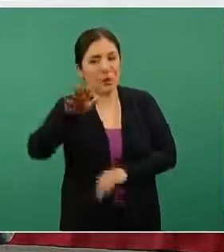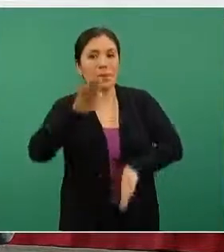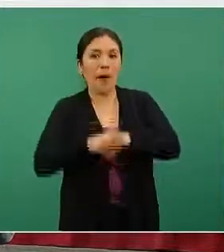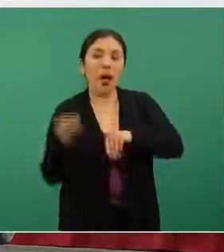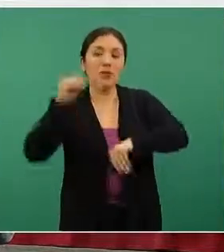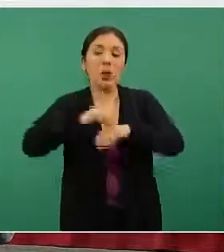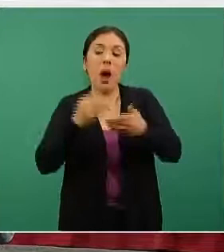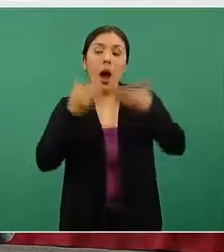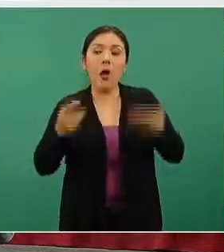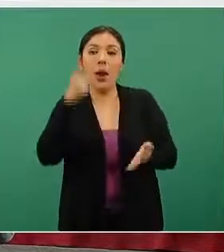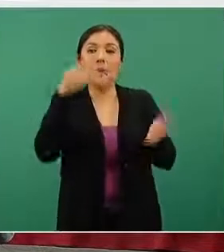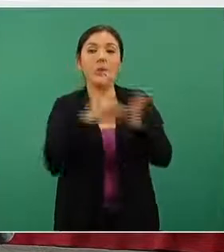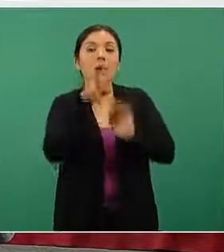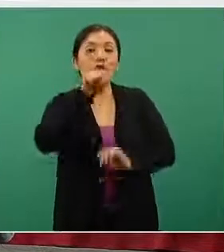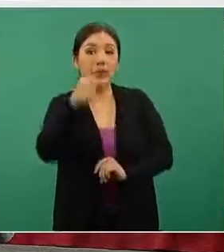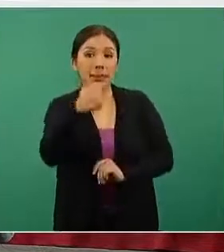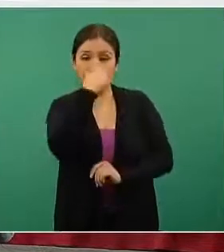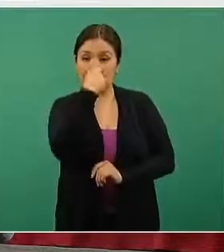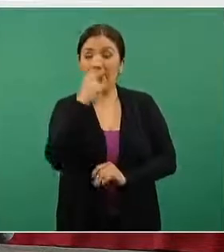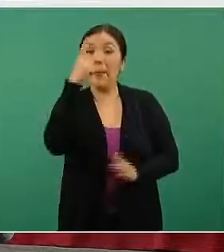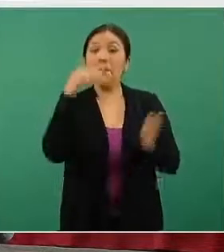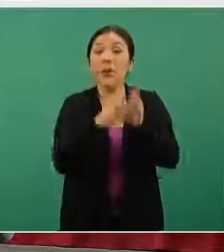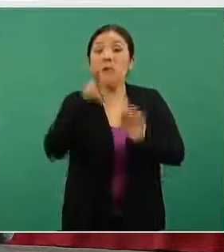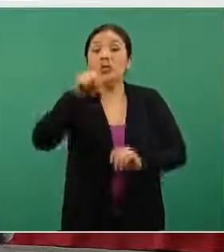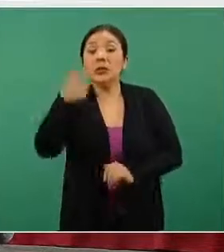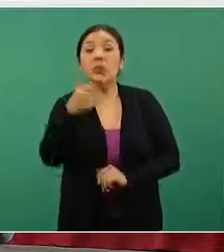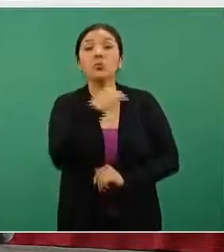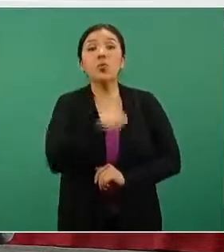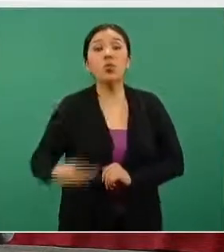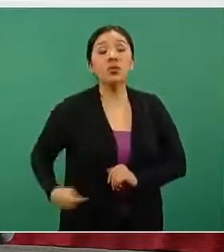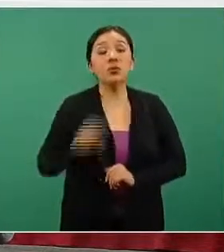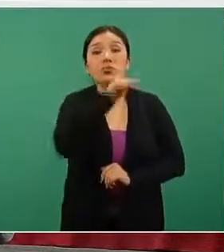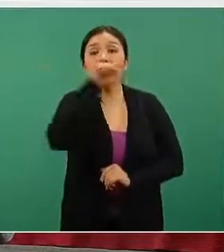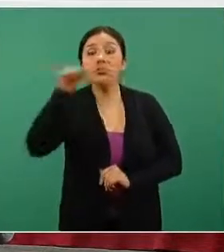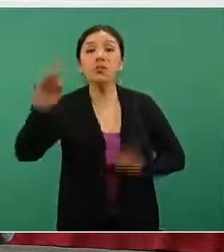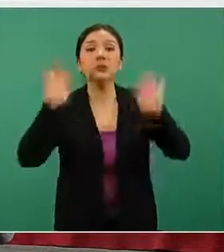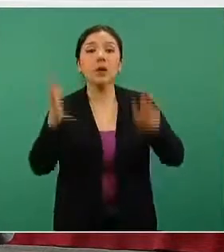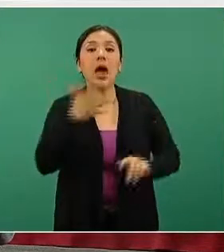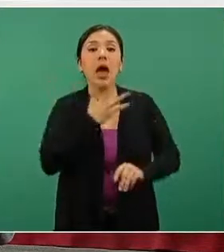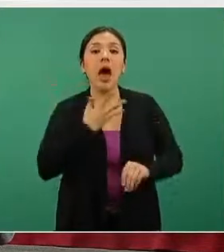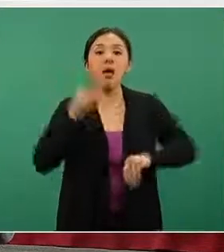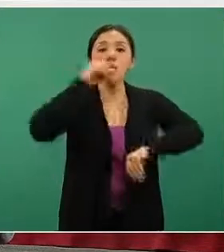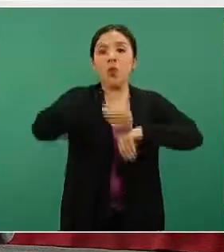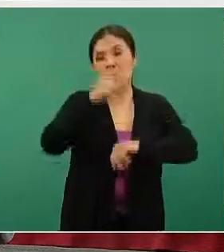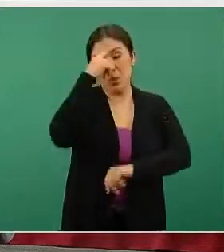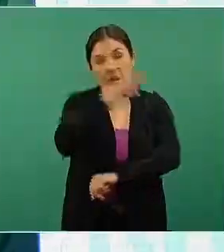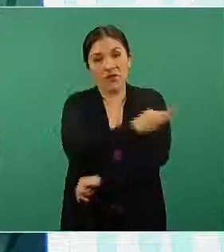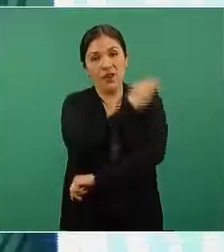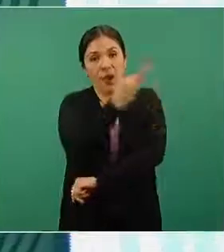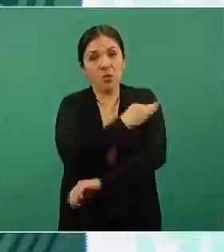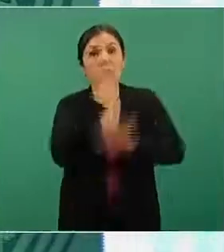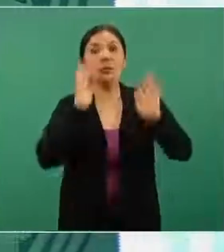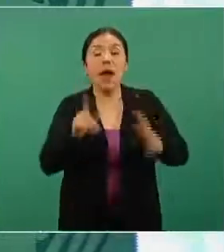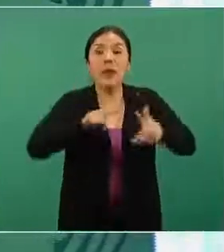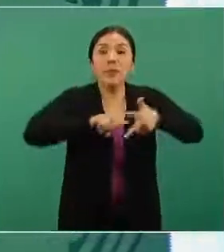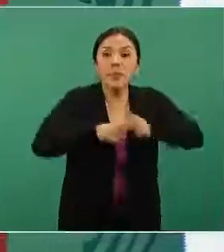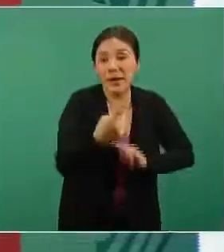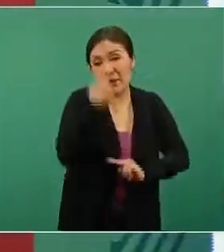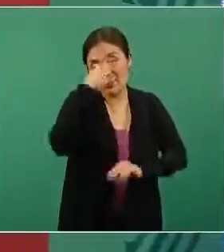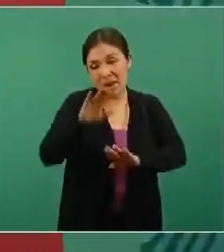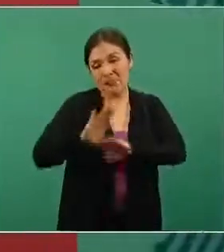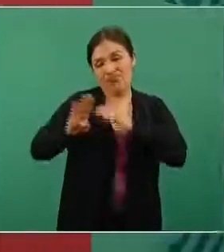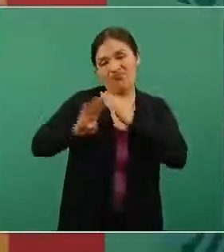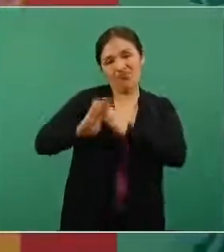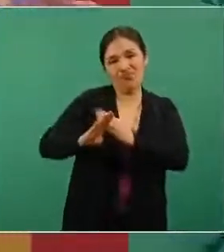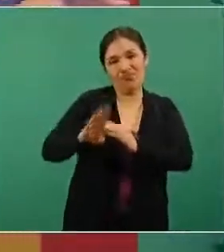lo cual suma ya 1.086. 1.086 municipios donde se tiene ya presencia del programa de vacunación contra COVID